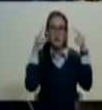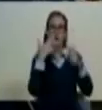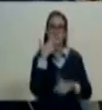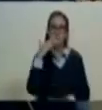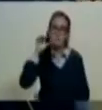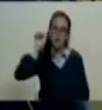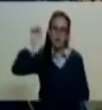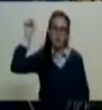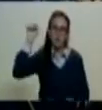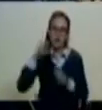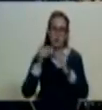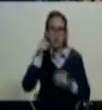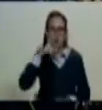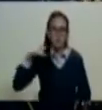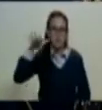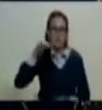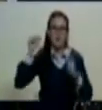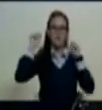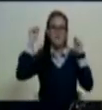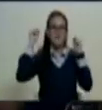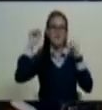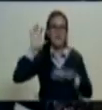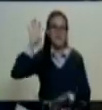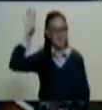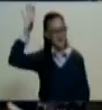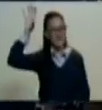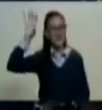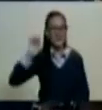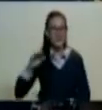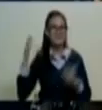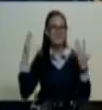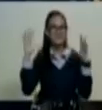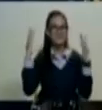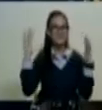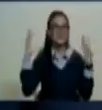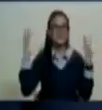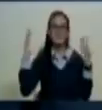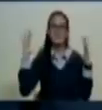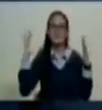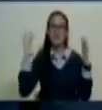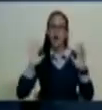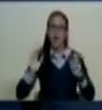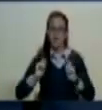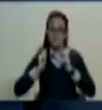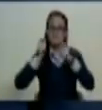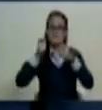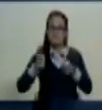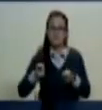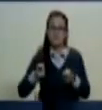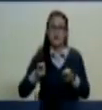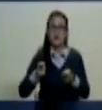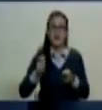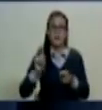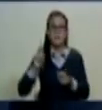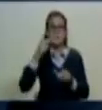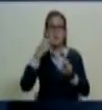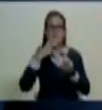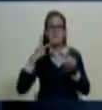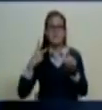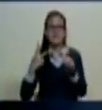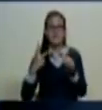Maduro y a todo nuestro pueblo. ¡Que viva la patria! ¡Que viva la patria! Queda usted investido de sus facultades como primer